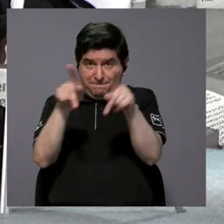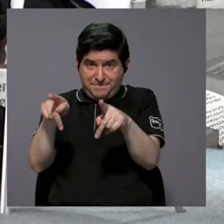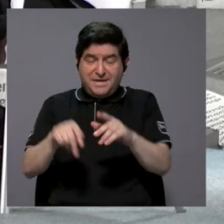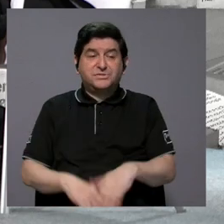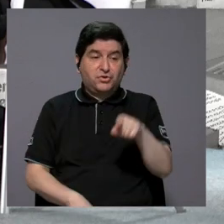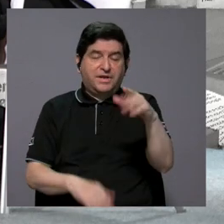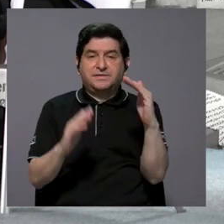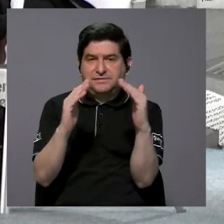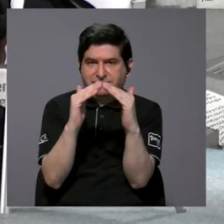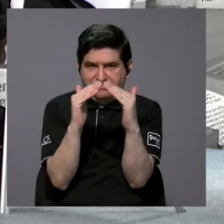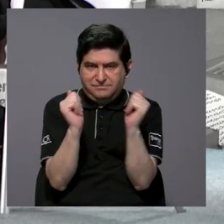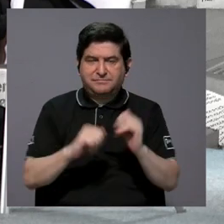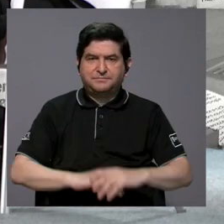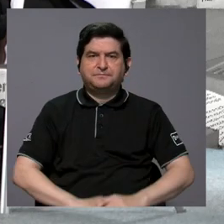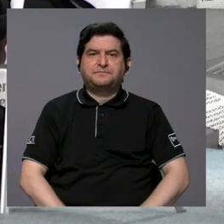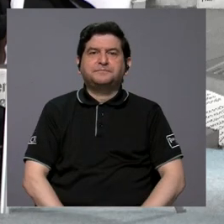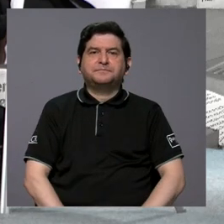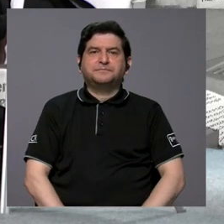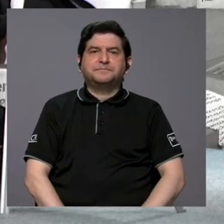que viven en ellos